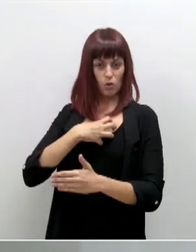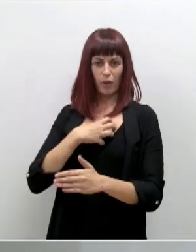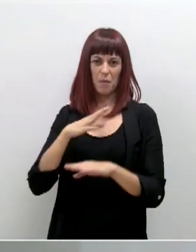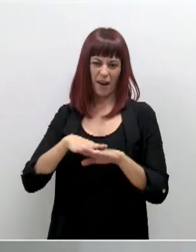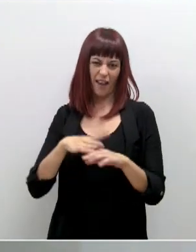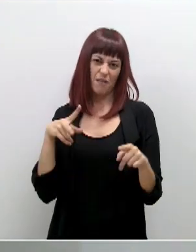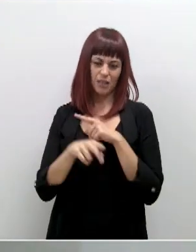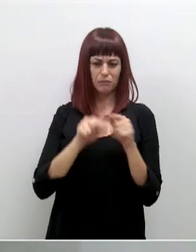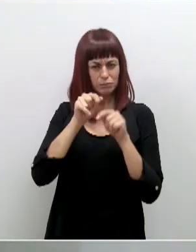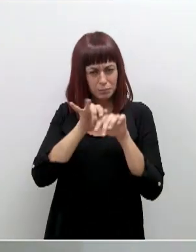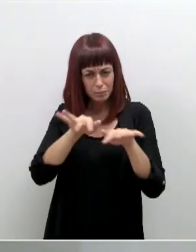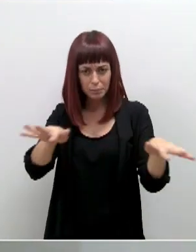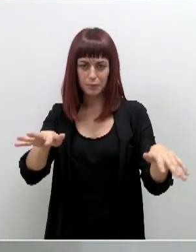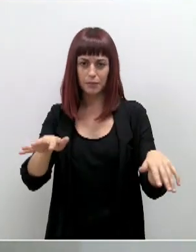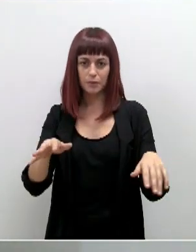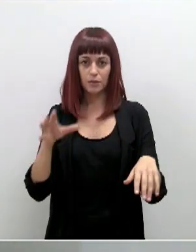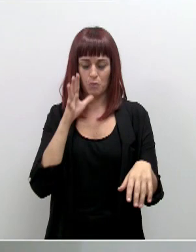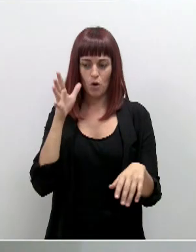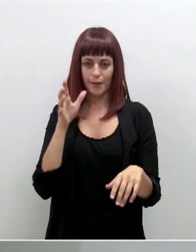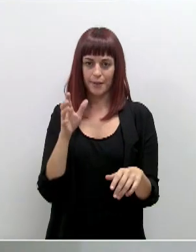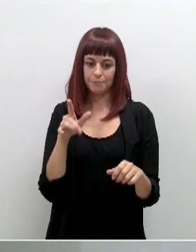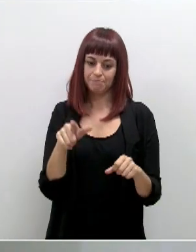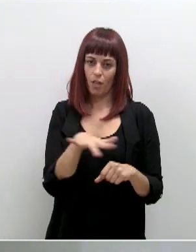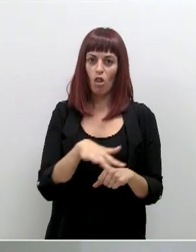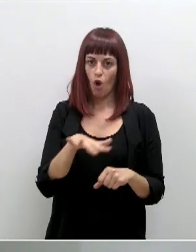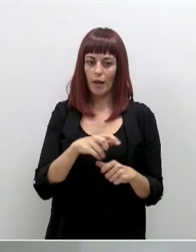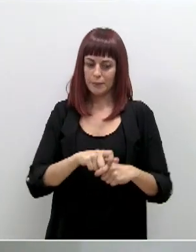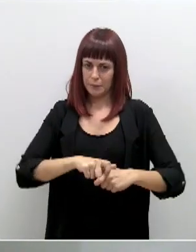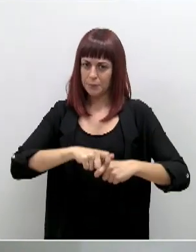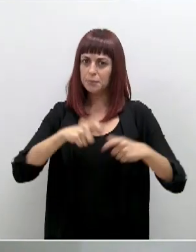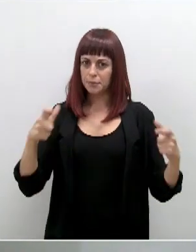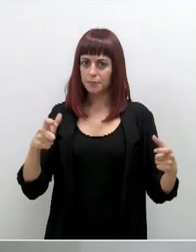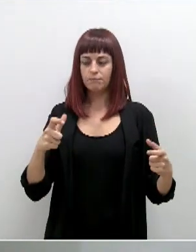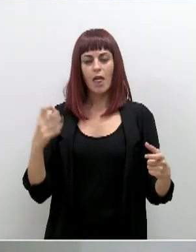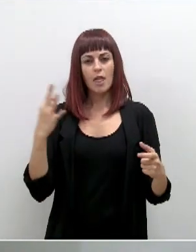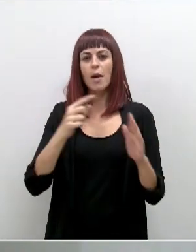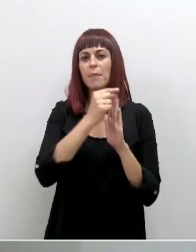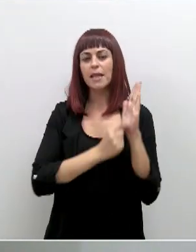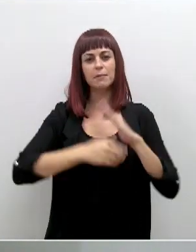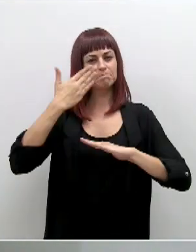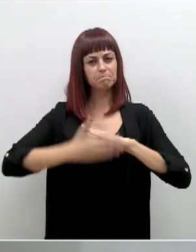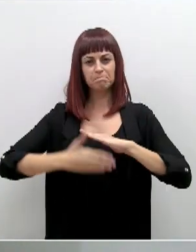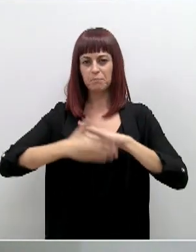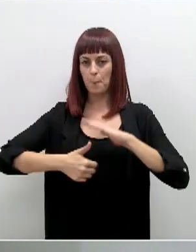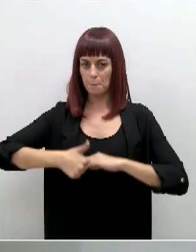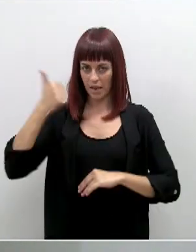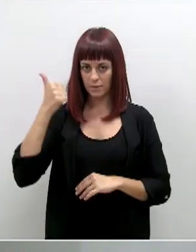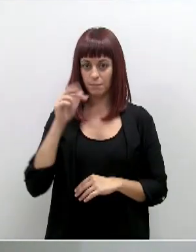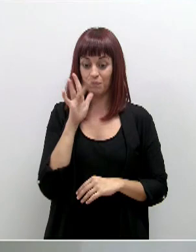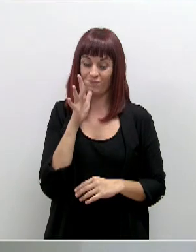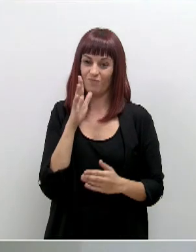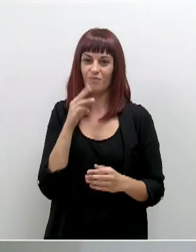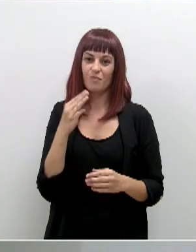municipios que presentan una elevada tasa de incidencias acordadas de medidas aún más restrictivas, lo que conocemos hasta ahora como